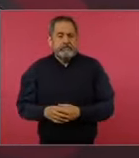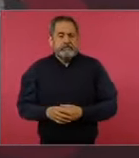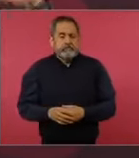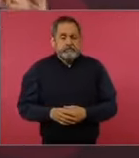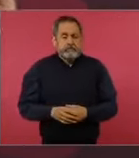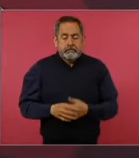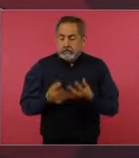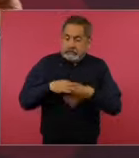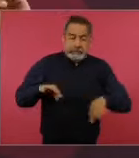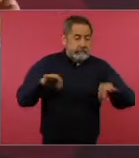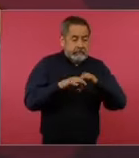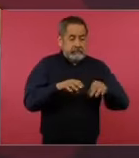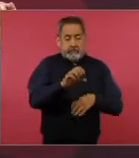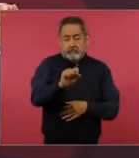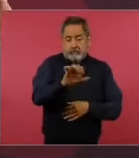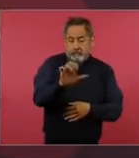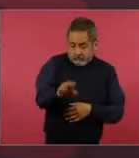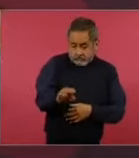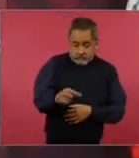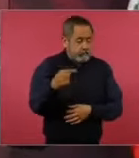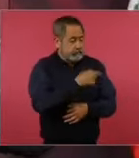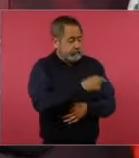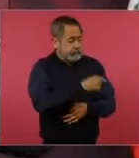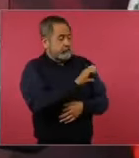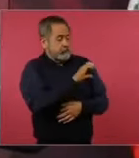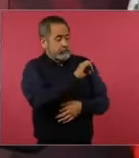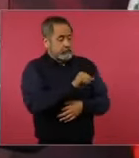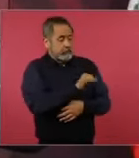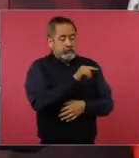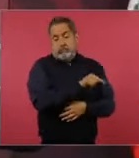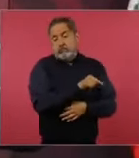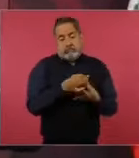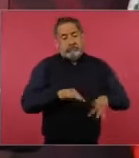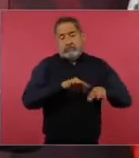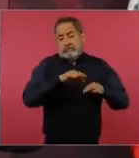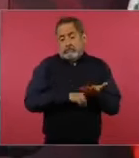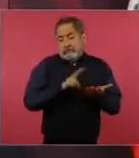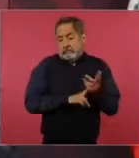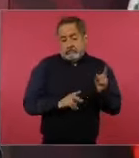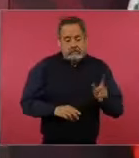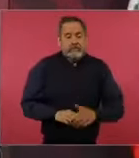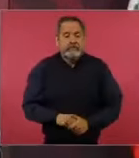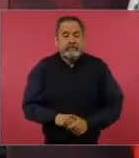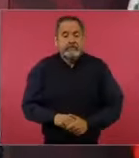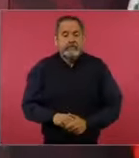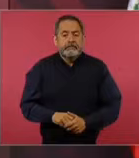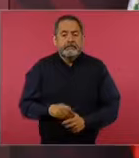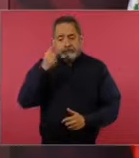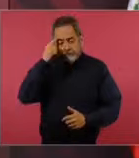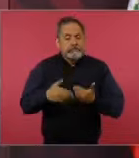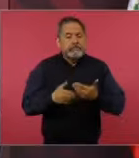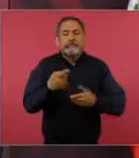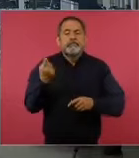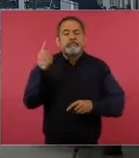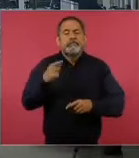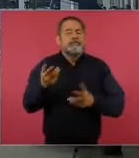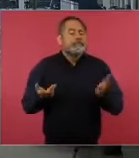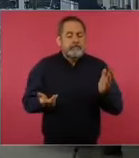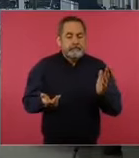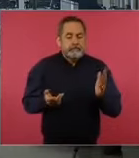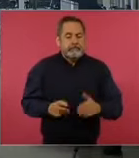Es igual de importante que se tenga ese órgano, para que no haya